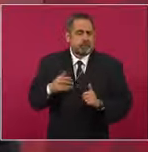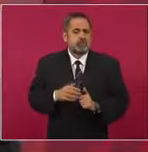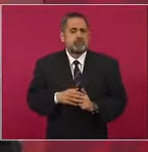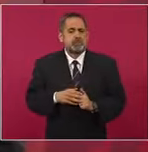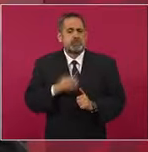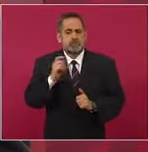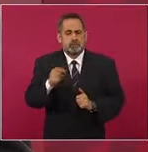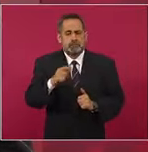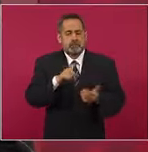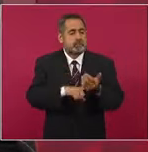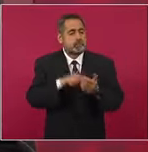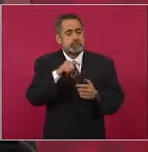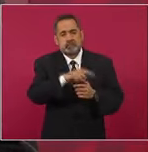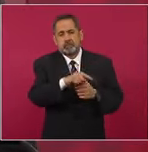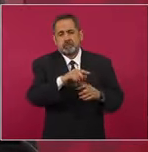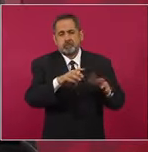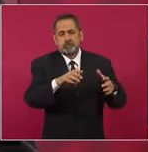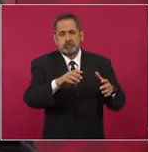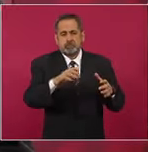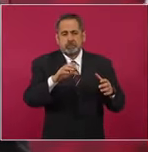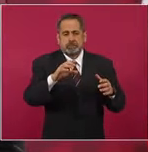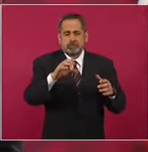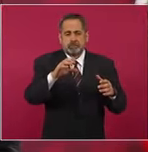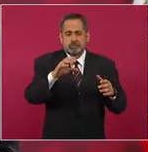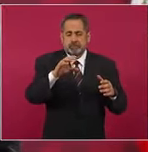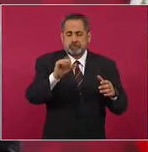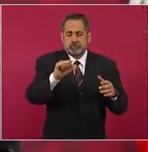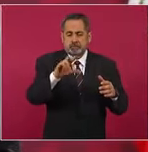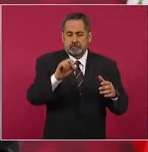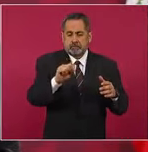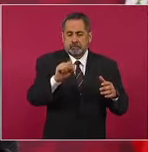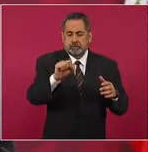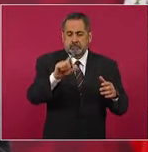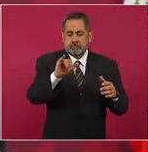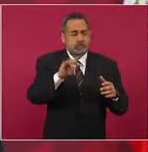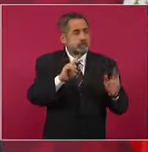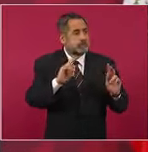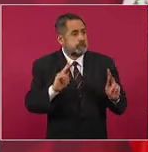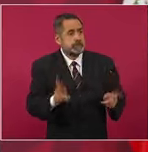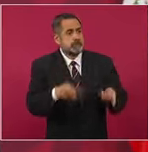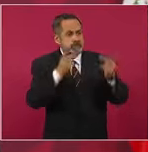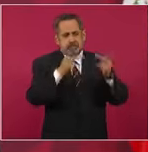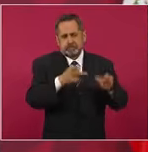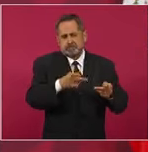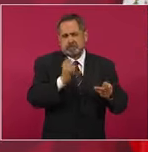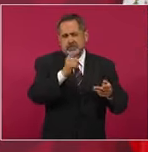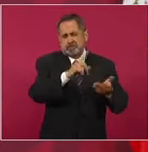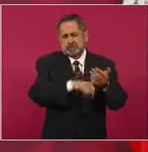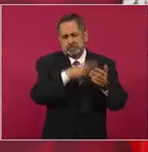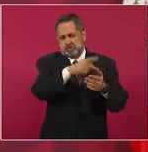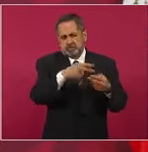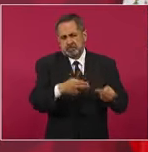vendió Carlos Slim, una filial de